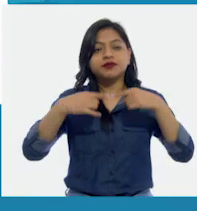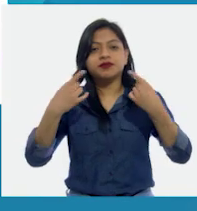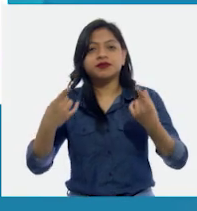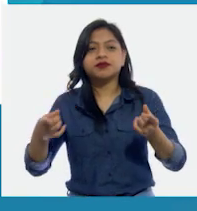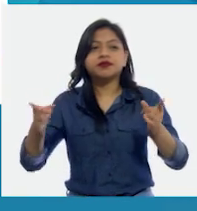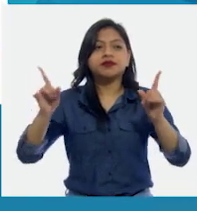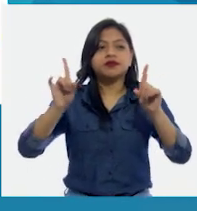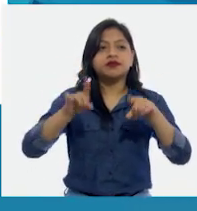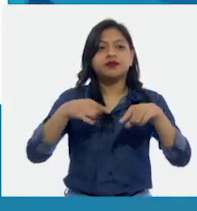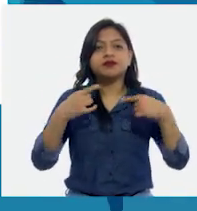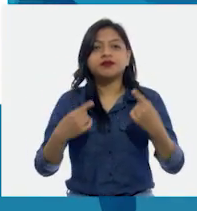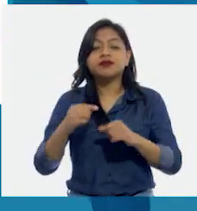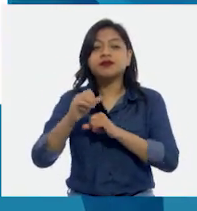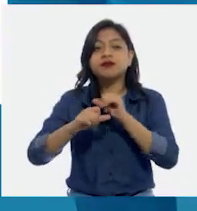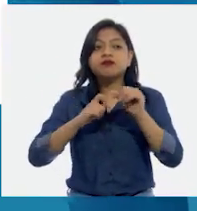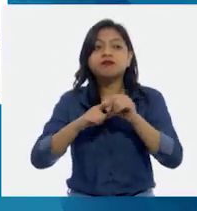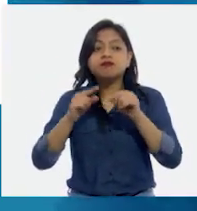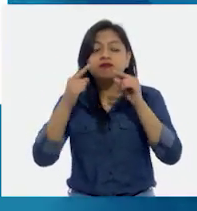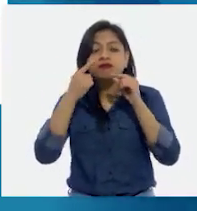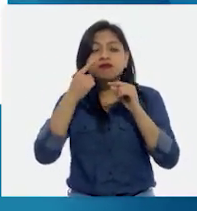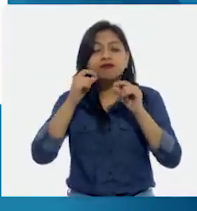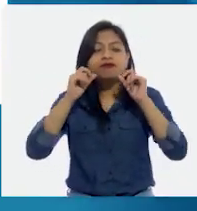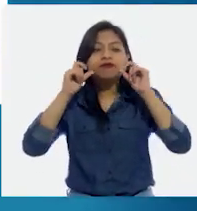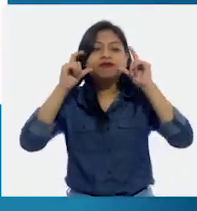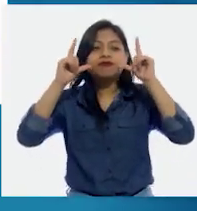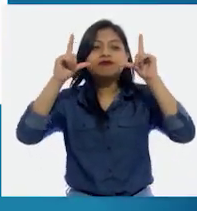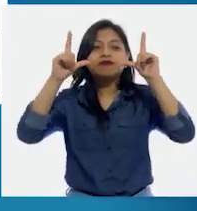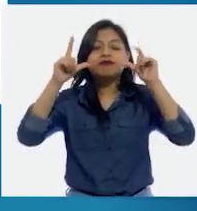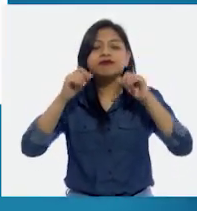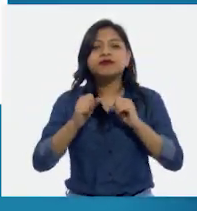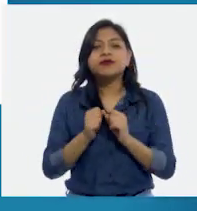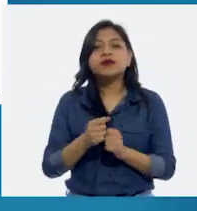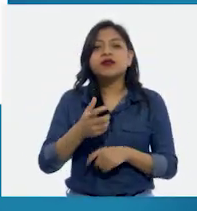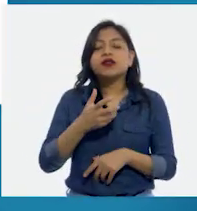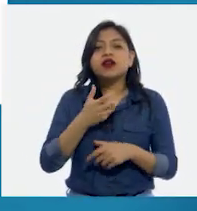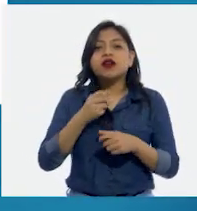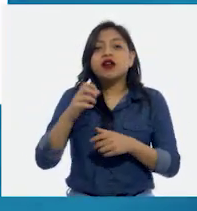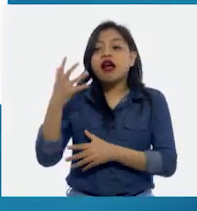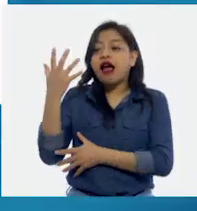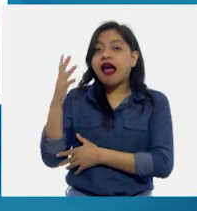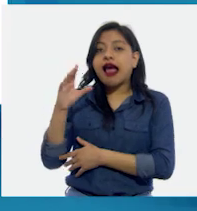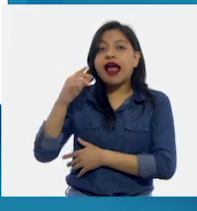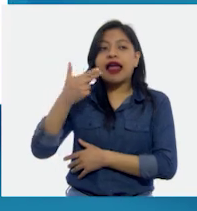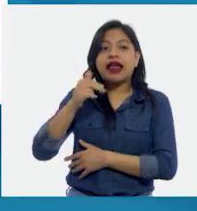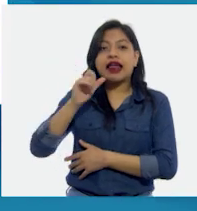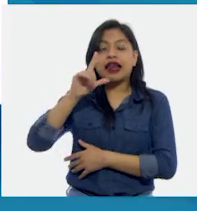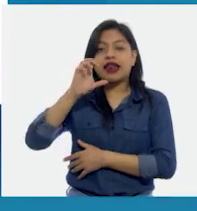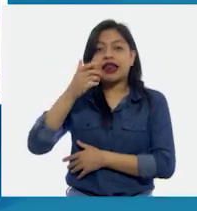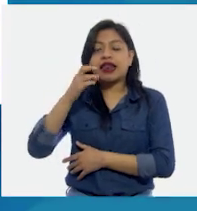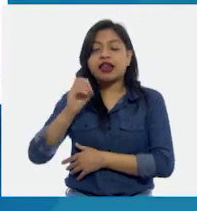Abre el ojo al jaguar un bí. Un helecho bostezo.